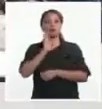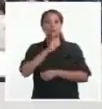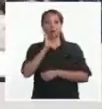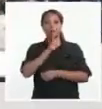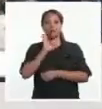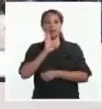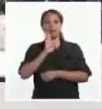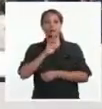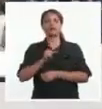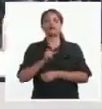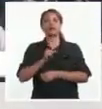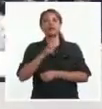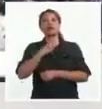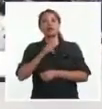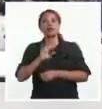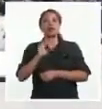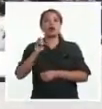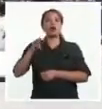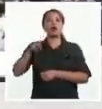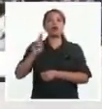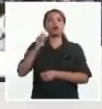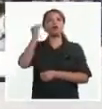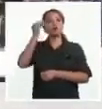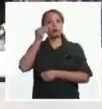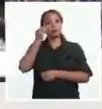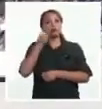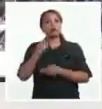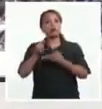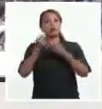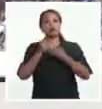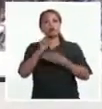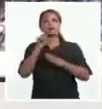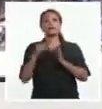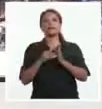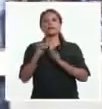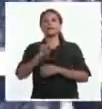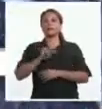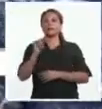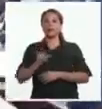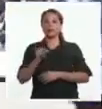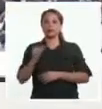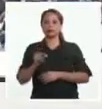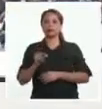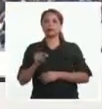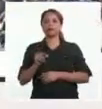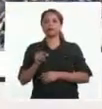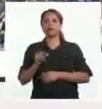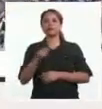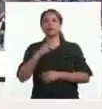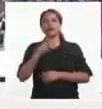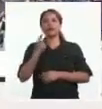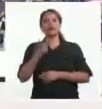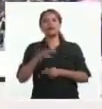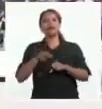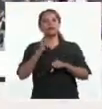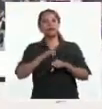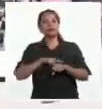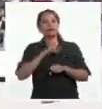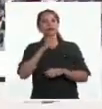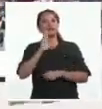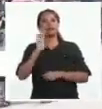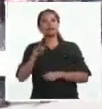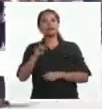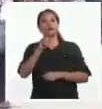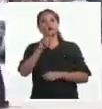espera aliviar la situación de unas 100.000 personas. El portavoz de la Oficina de Asuntos Humanitarios de la ONU, Jens Lerker, dijo que